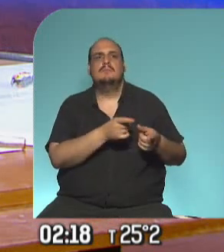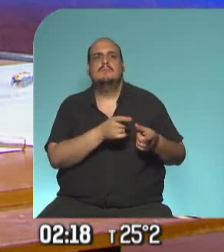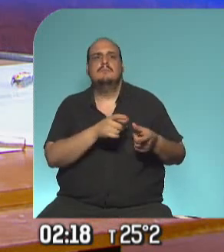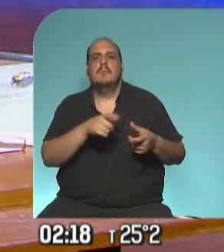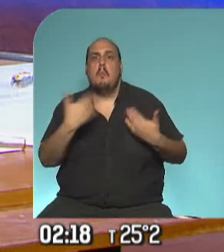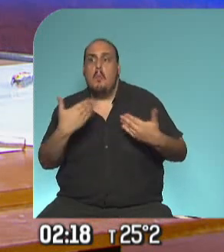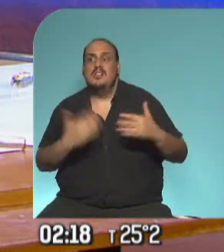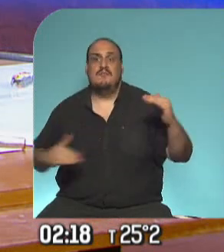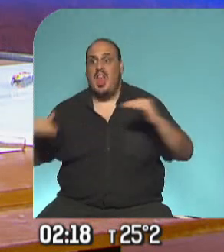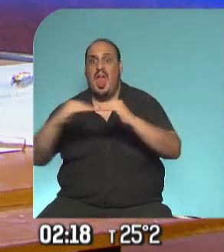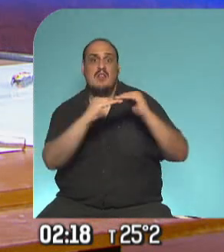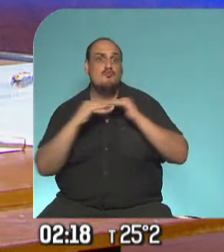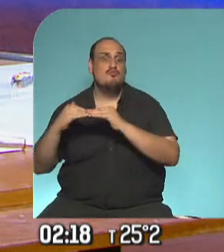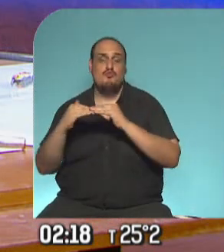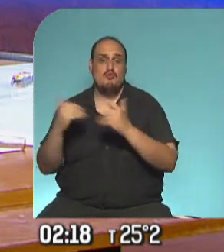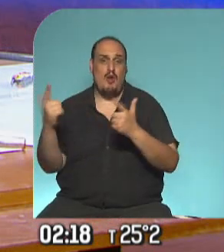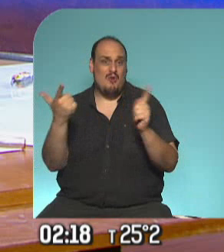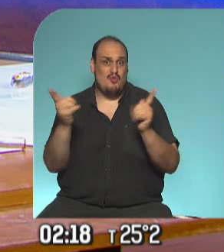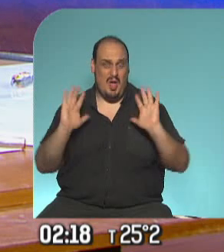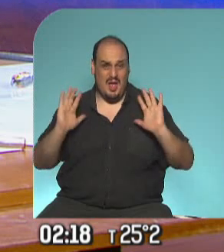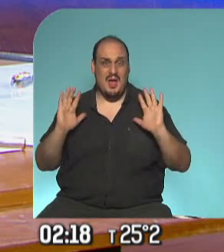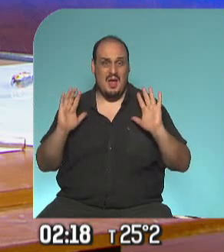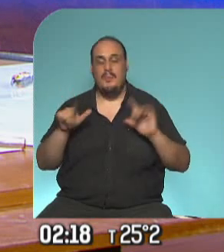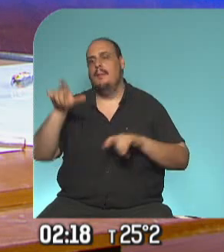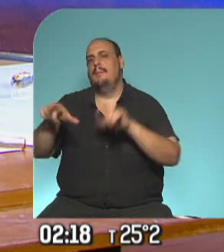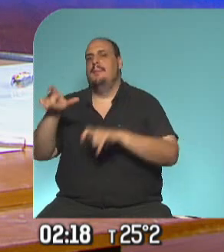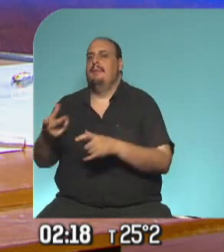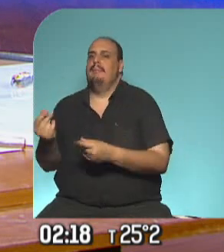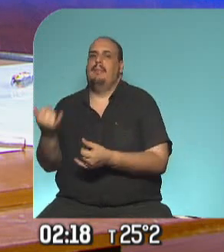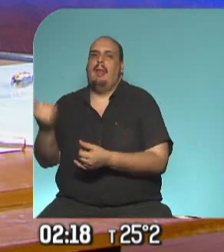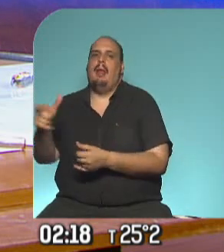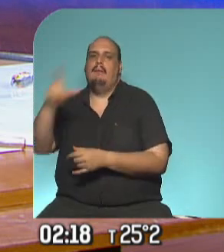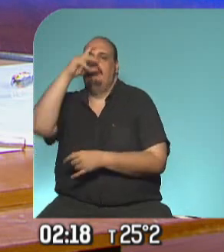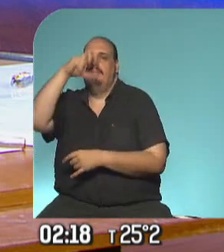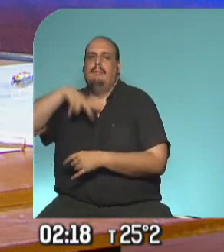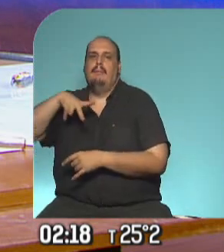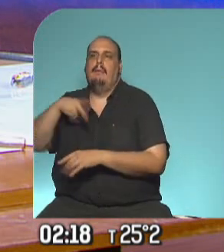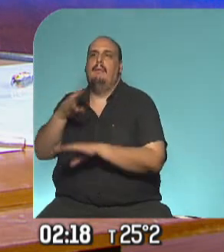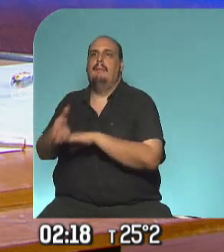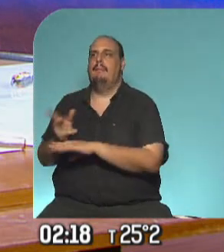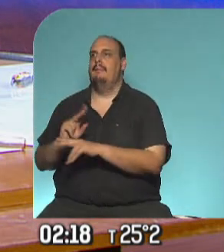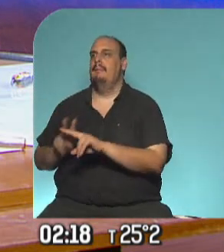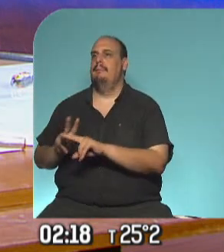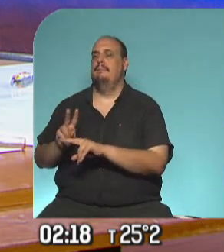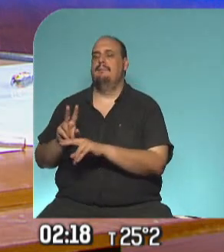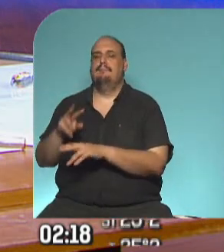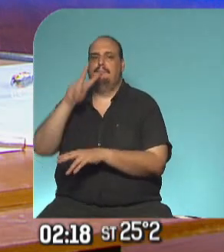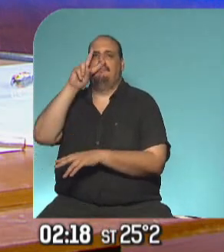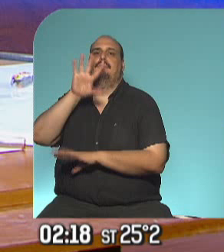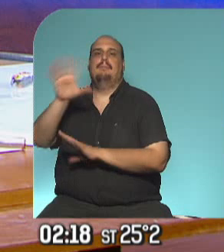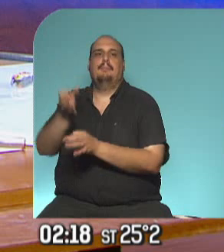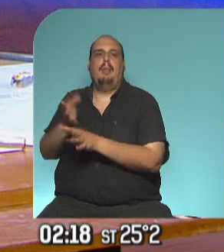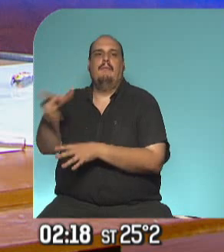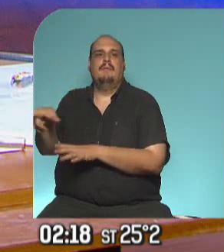de oportunidades y de condiciones porque quien tiene dinero lo hace en una clínica privada con todas las posibilidades de que sea un